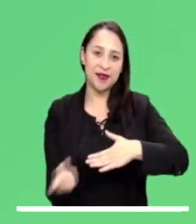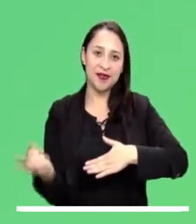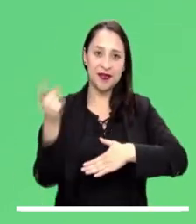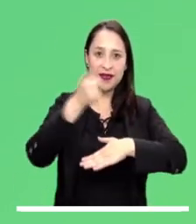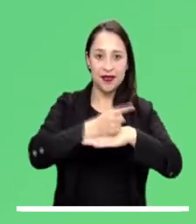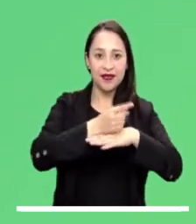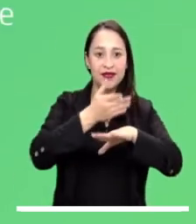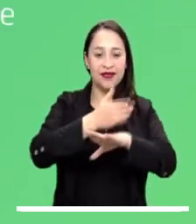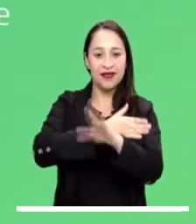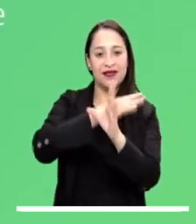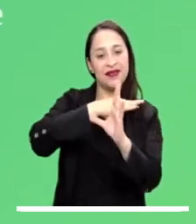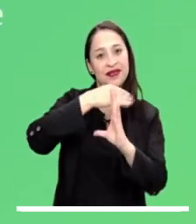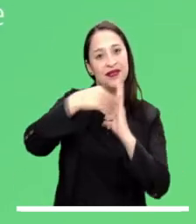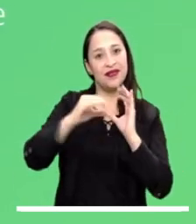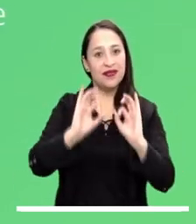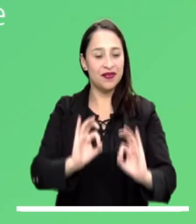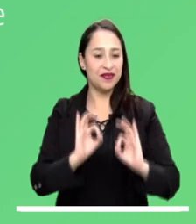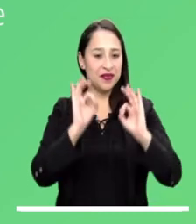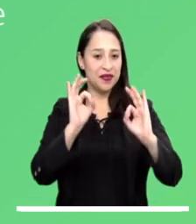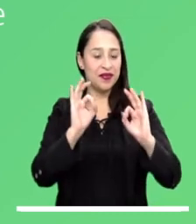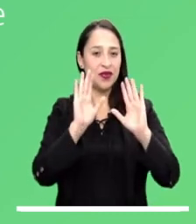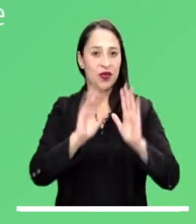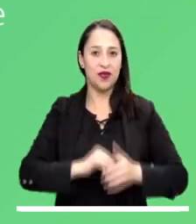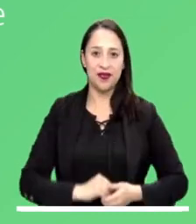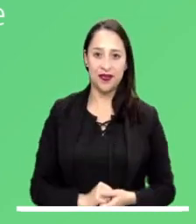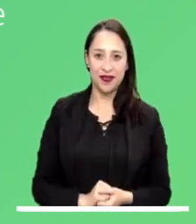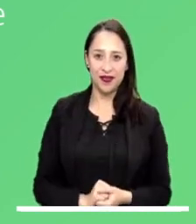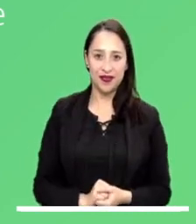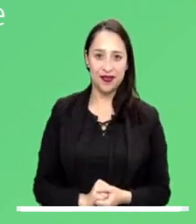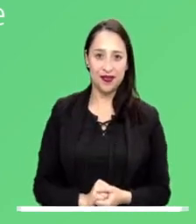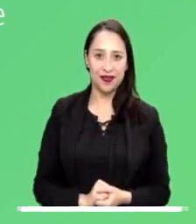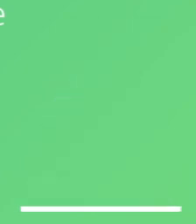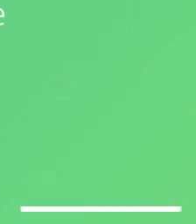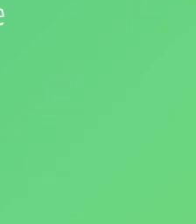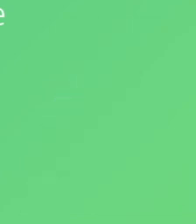Descárguela gratis, planee su día y tome las mejores decisiones.